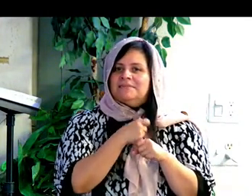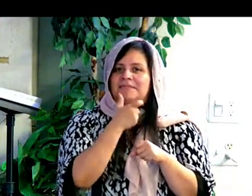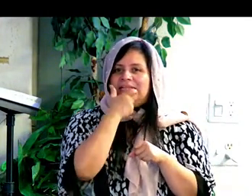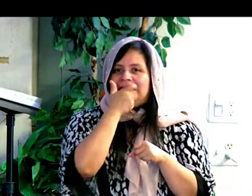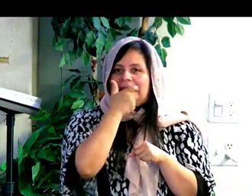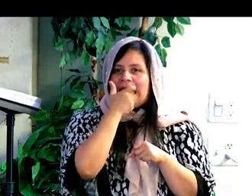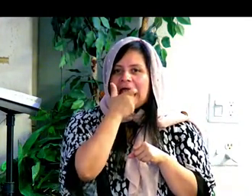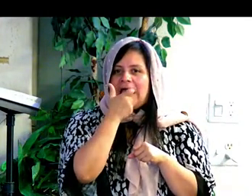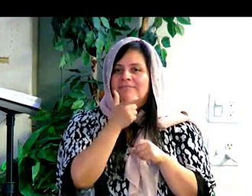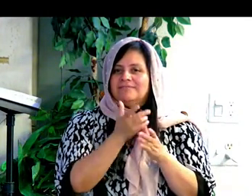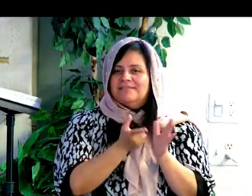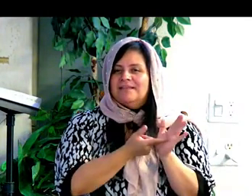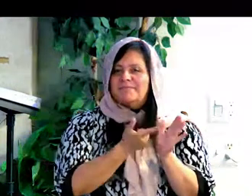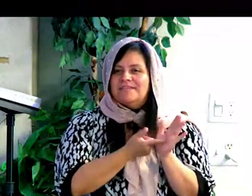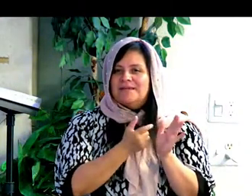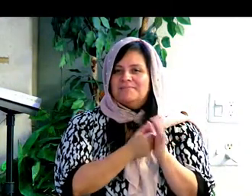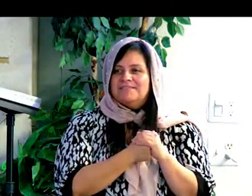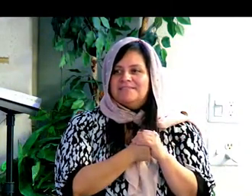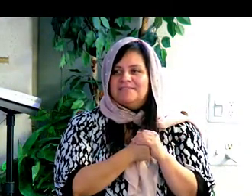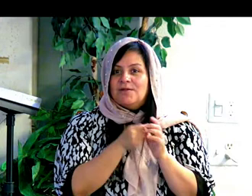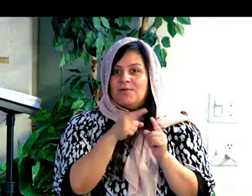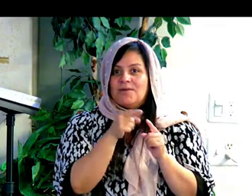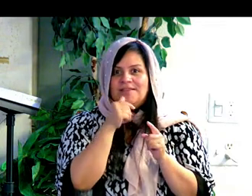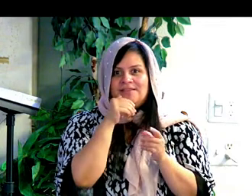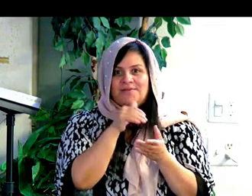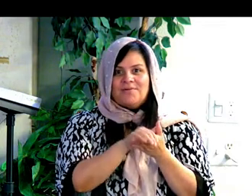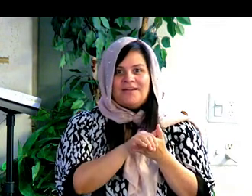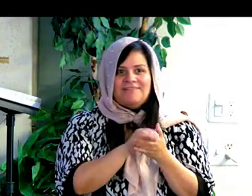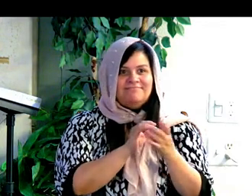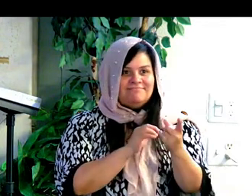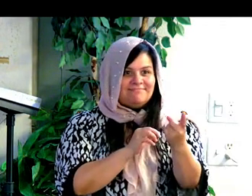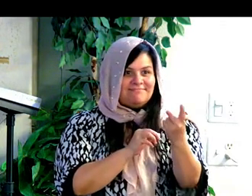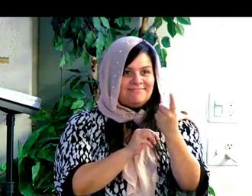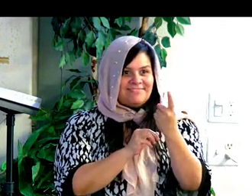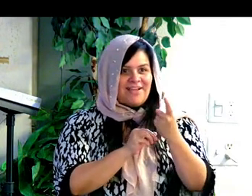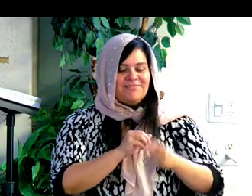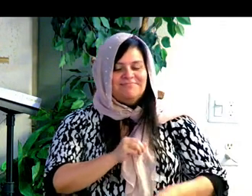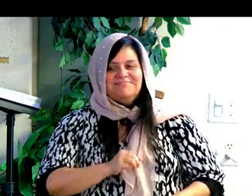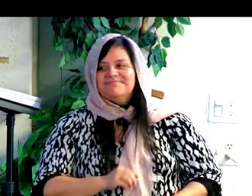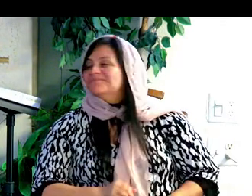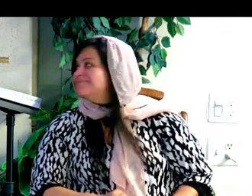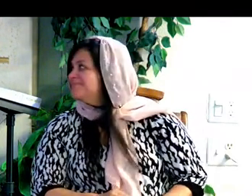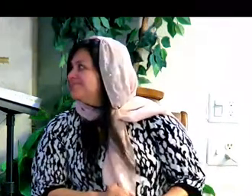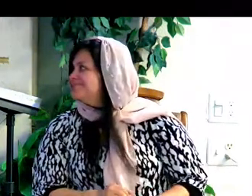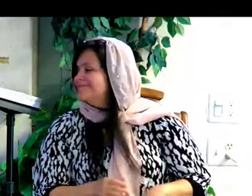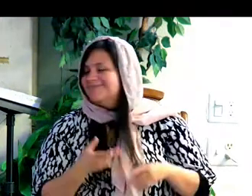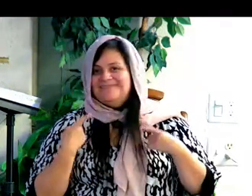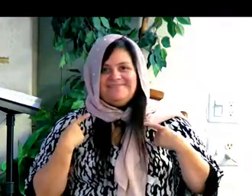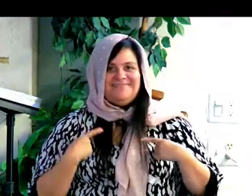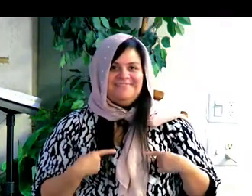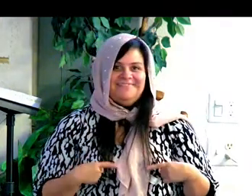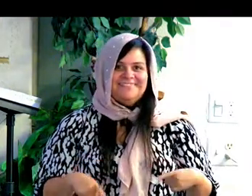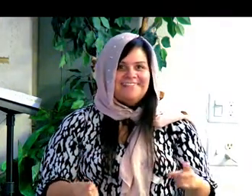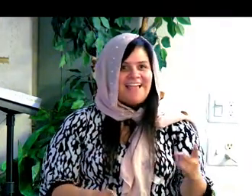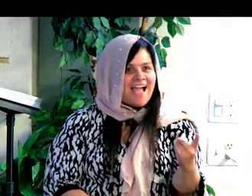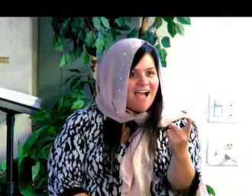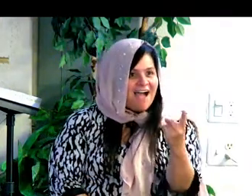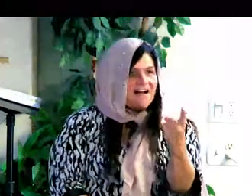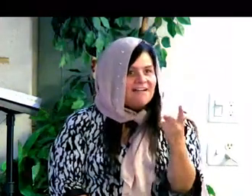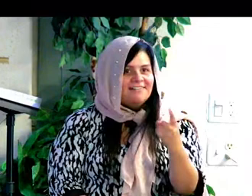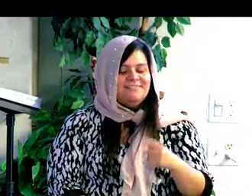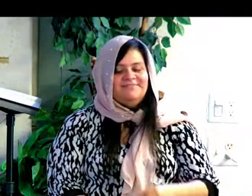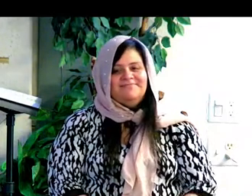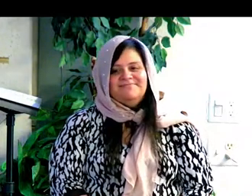me da un poco de risa. When the bride comes out in her dress. Cuando sale la novia